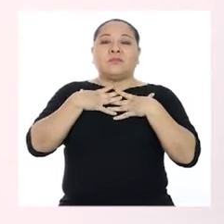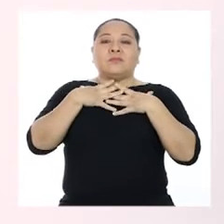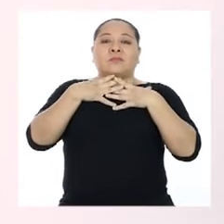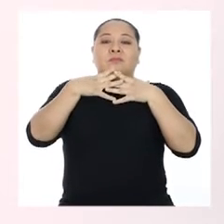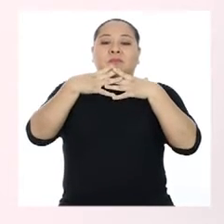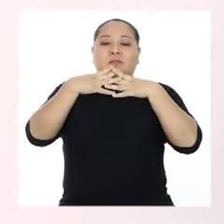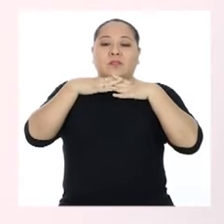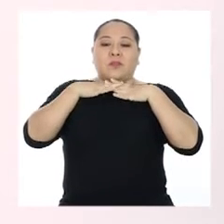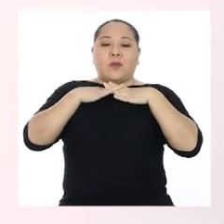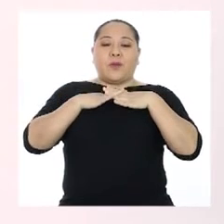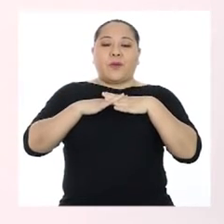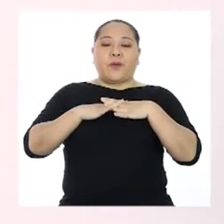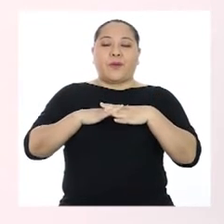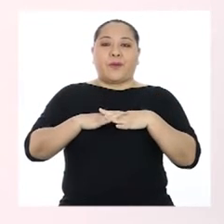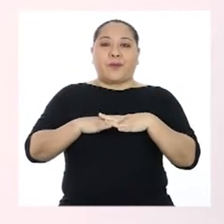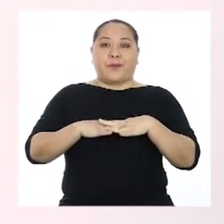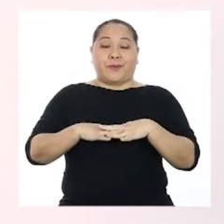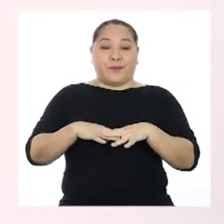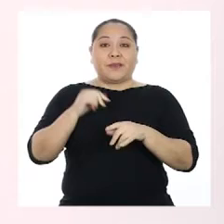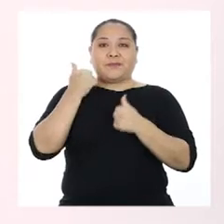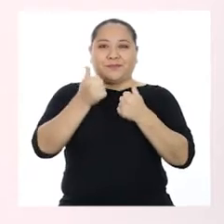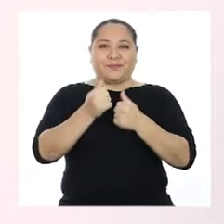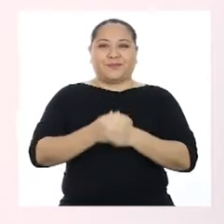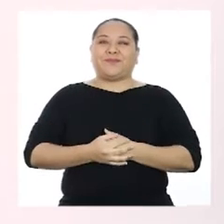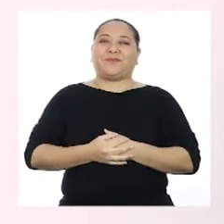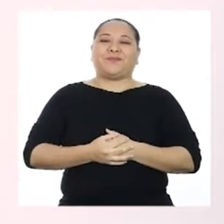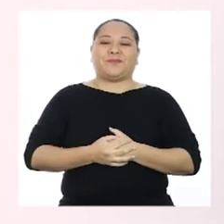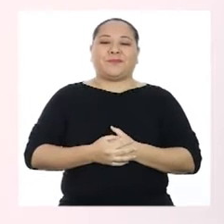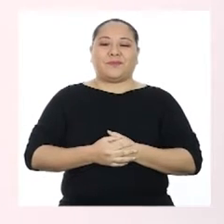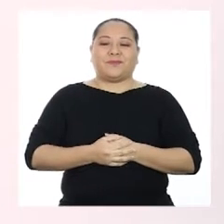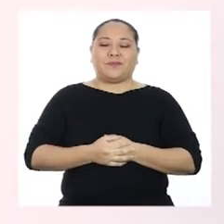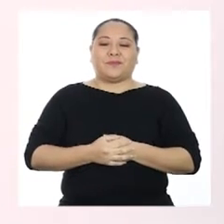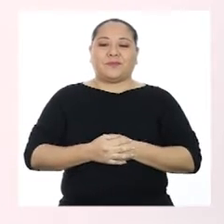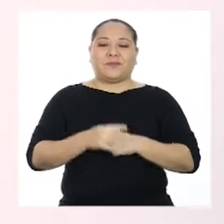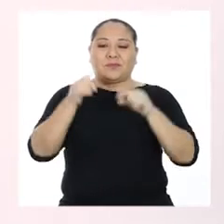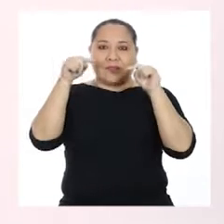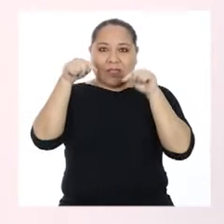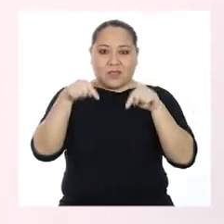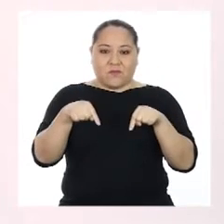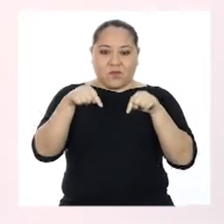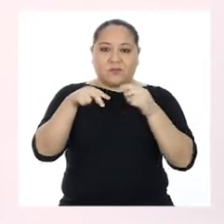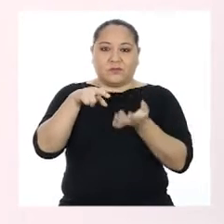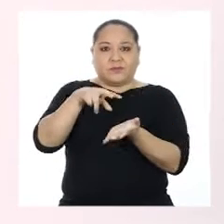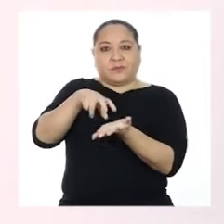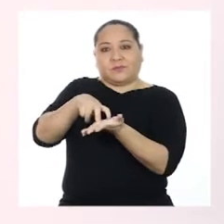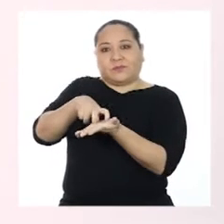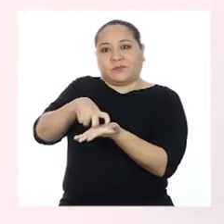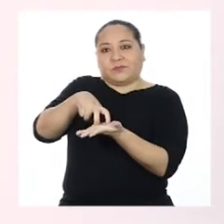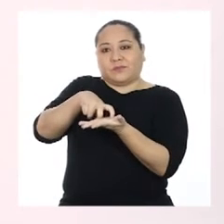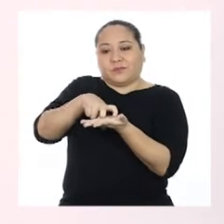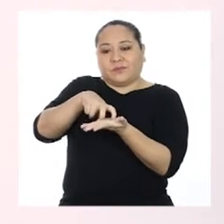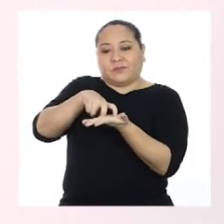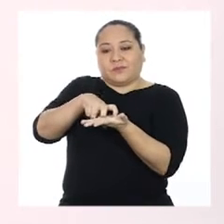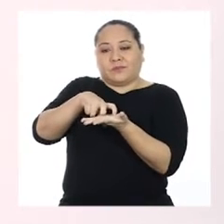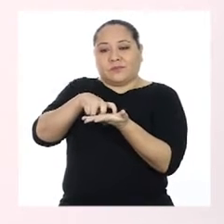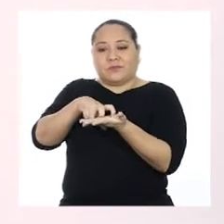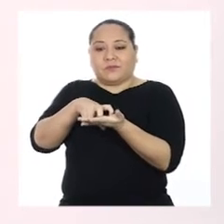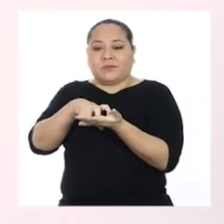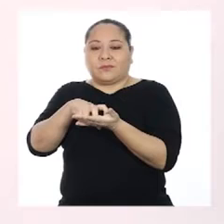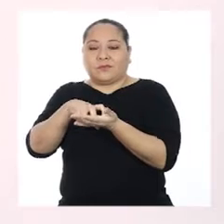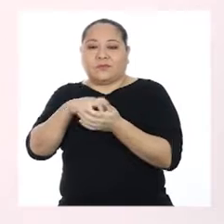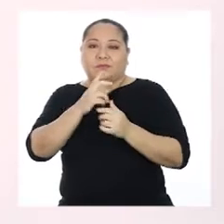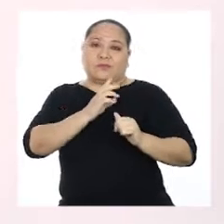Respiro y suelto. Muy bien. Vamos hacia abajo. Flexionamos las rodillas.